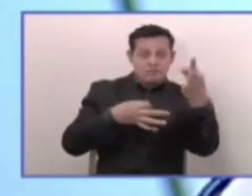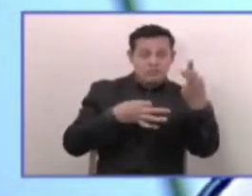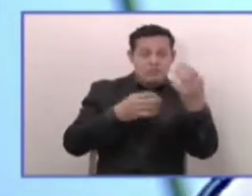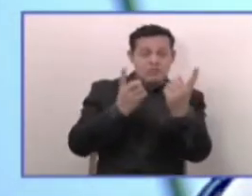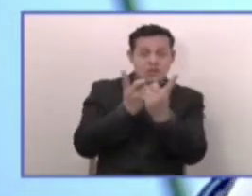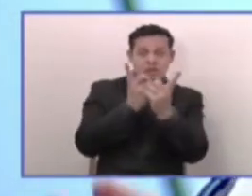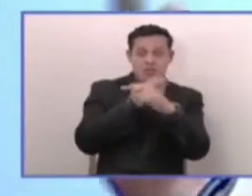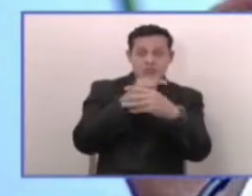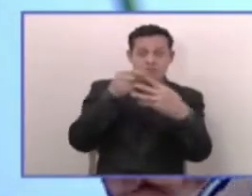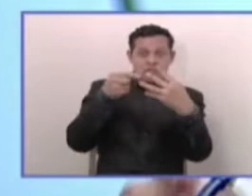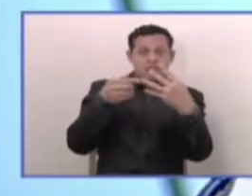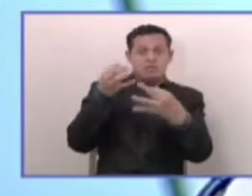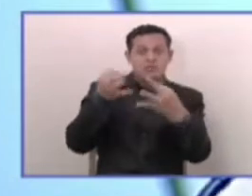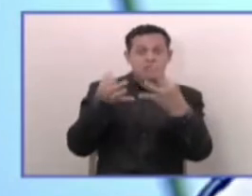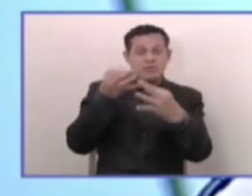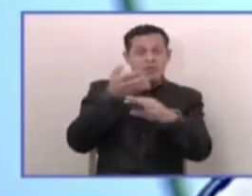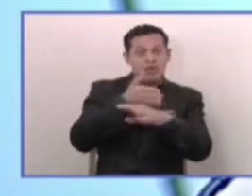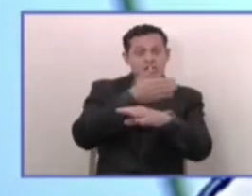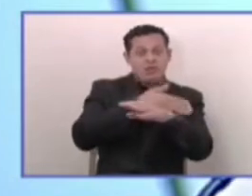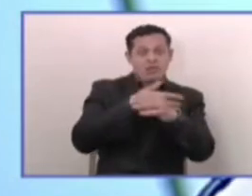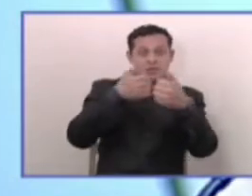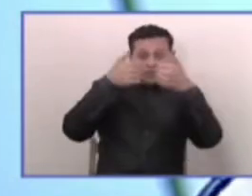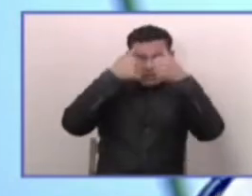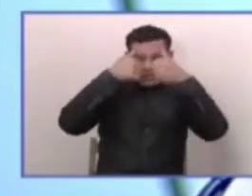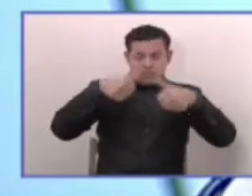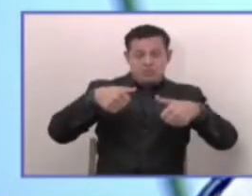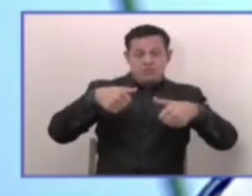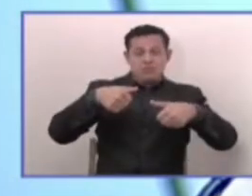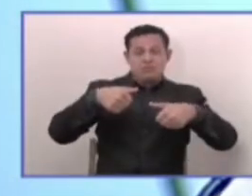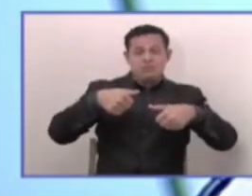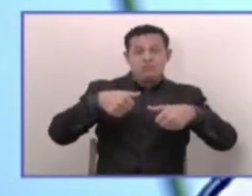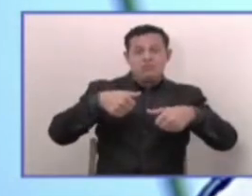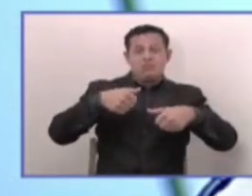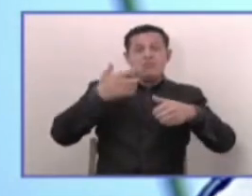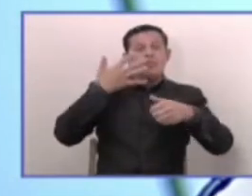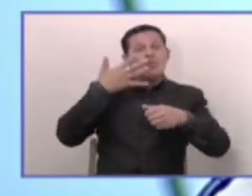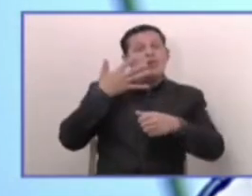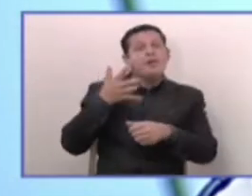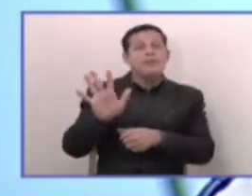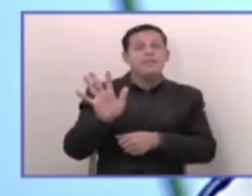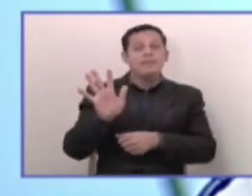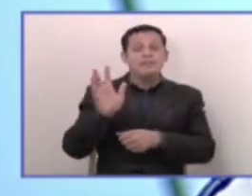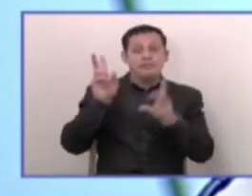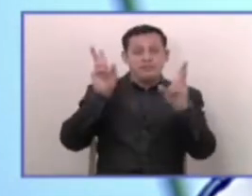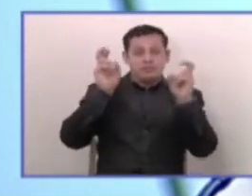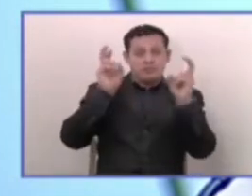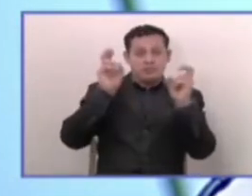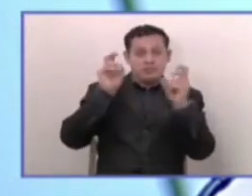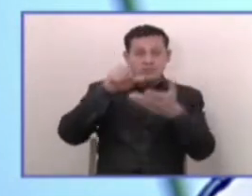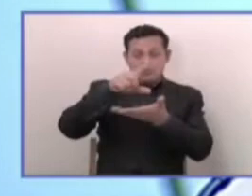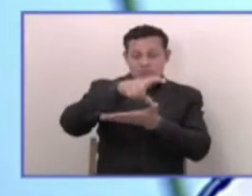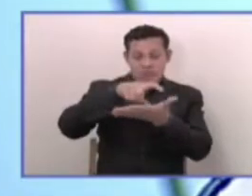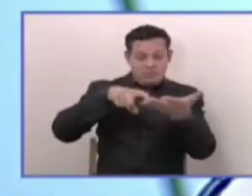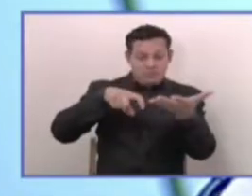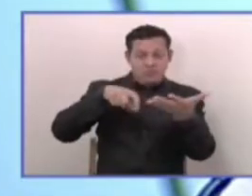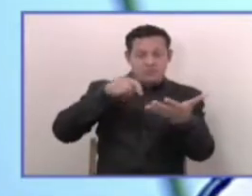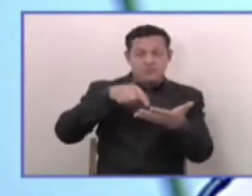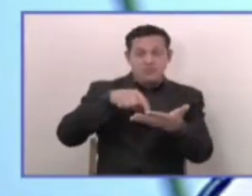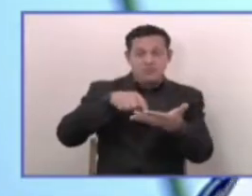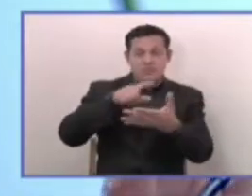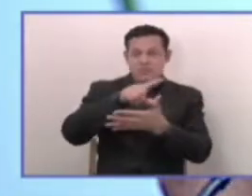se convirtieron en leyes que anteriormente se aprobaron, como por ejemplo el tema de las tarjetas de créditos.